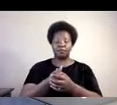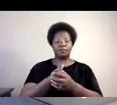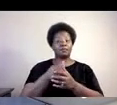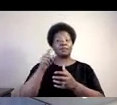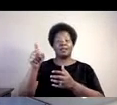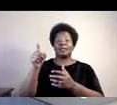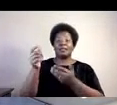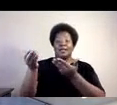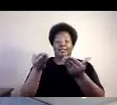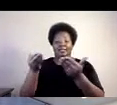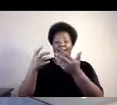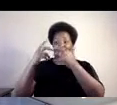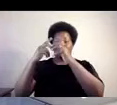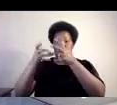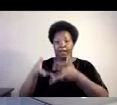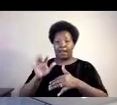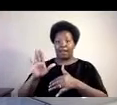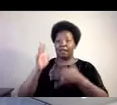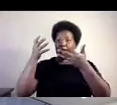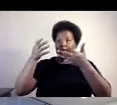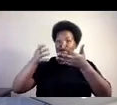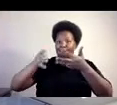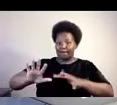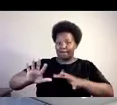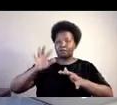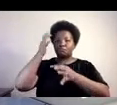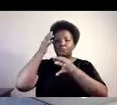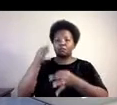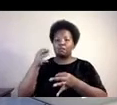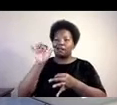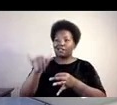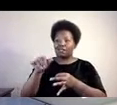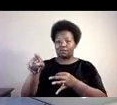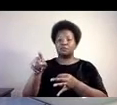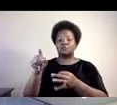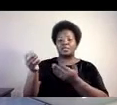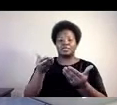que los servicios estén coordinados y autorizados,